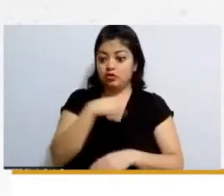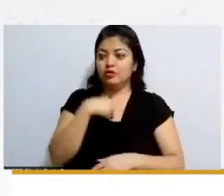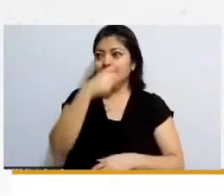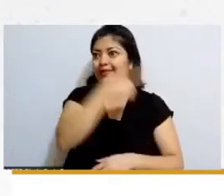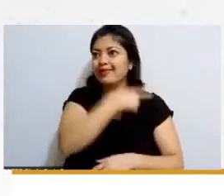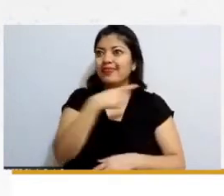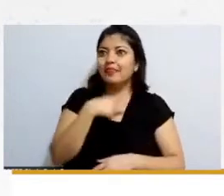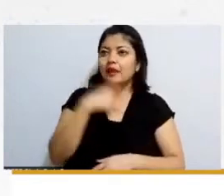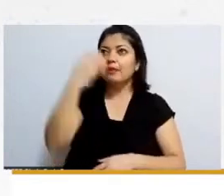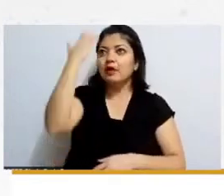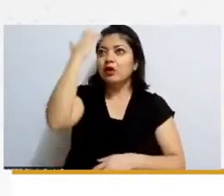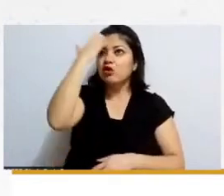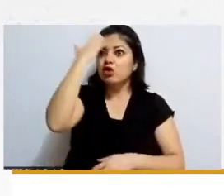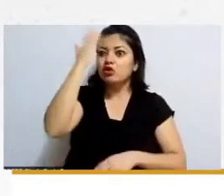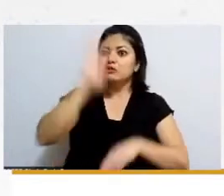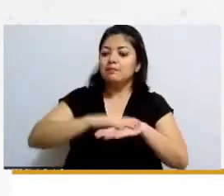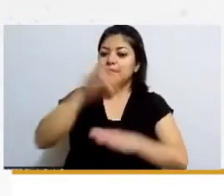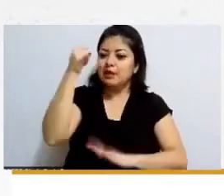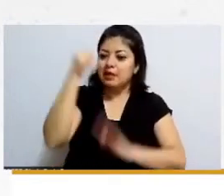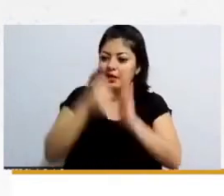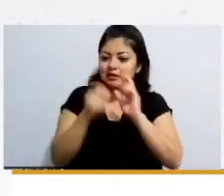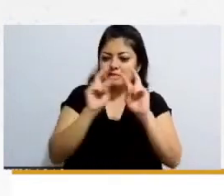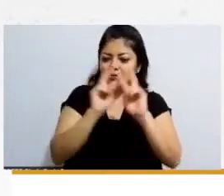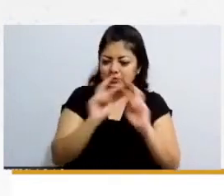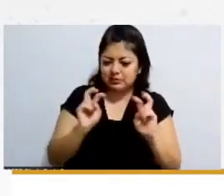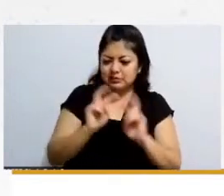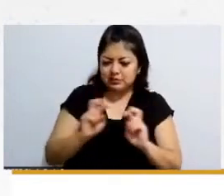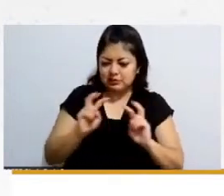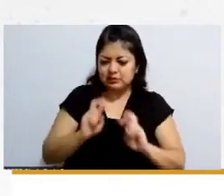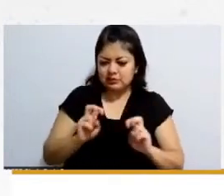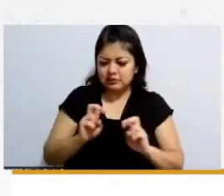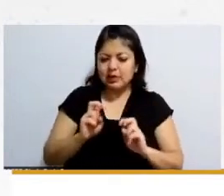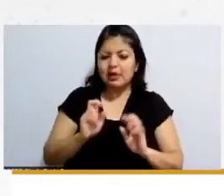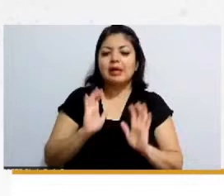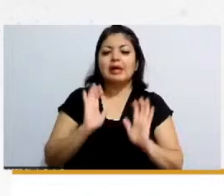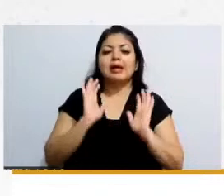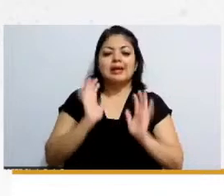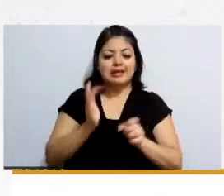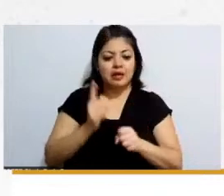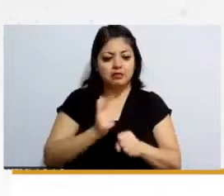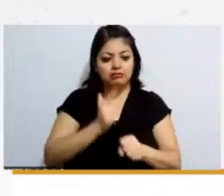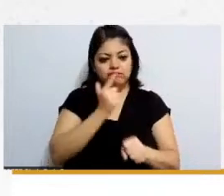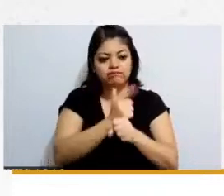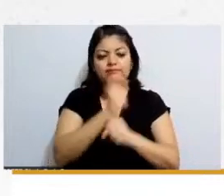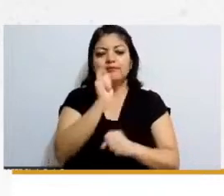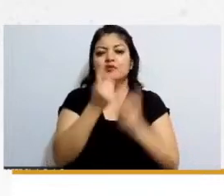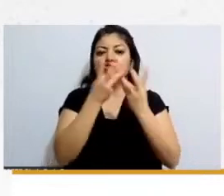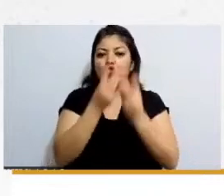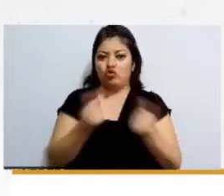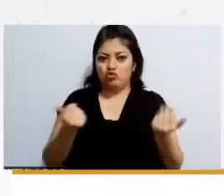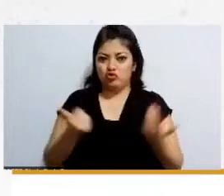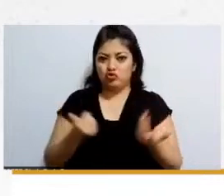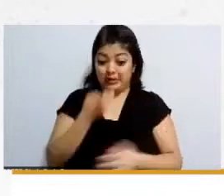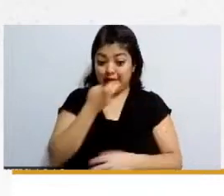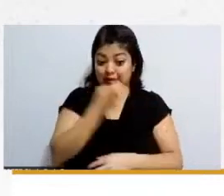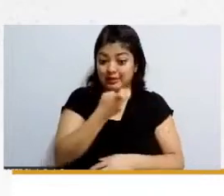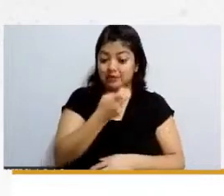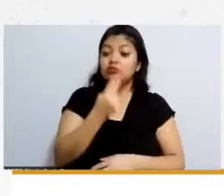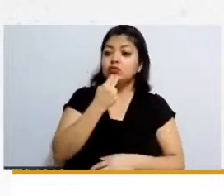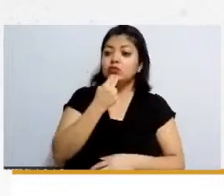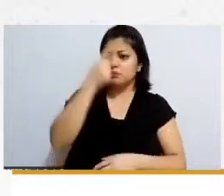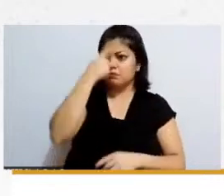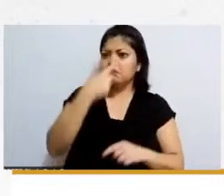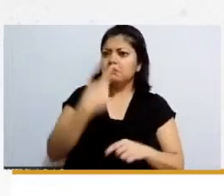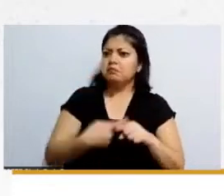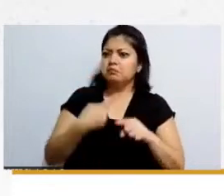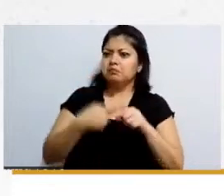tenemos que desmenuzar para poder encontrar una solución integral y que en verdad funcione a la sociedad. A veces